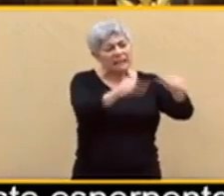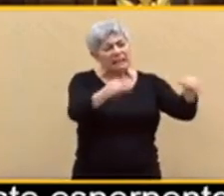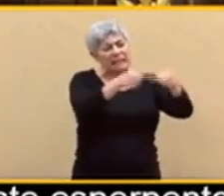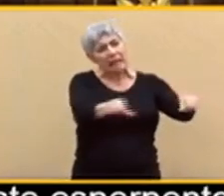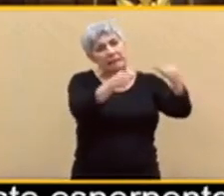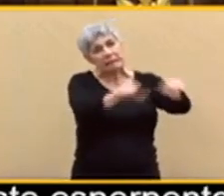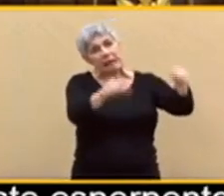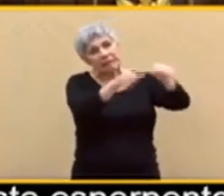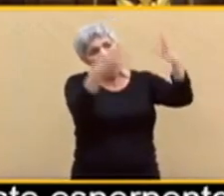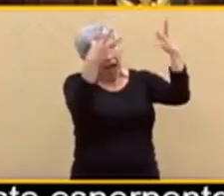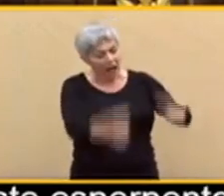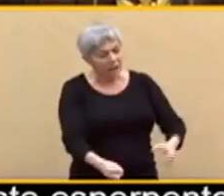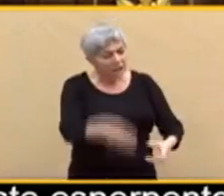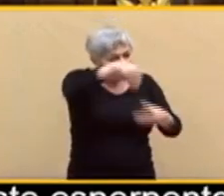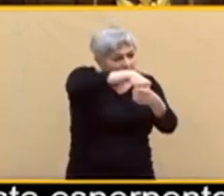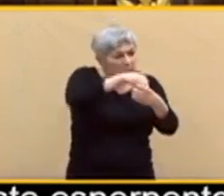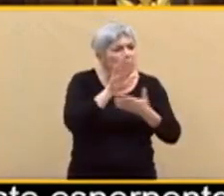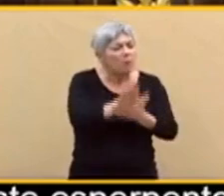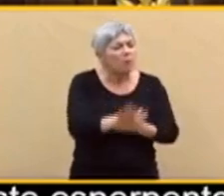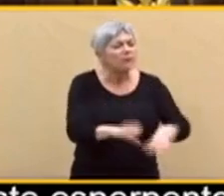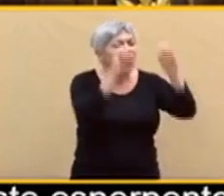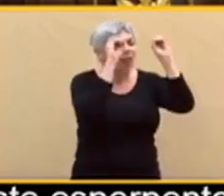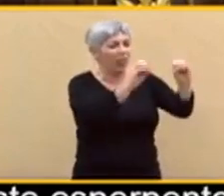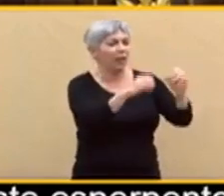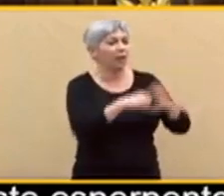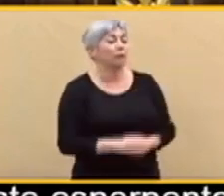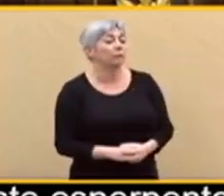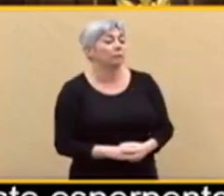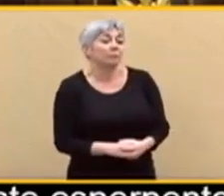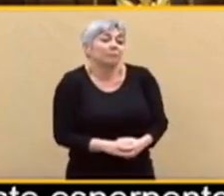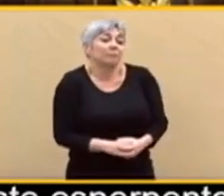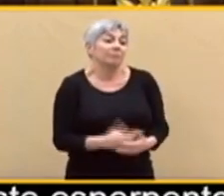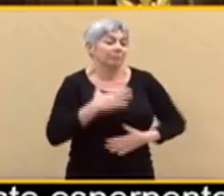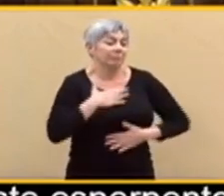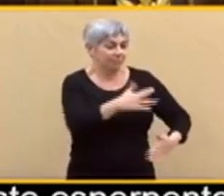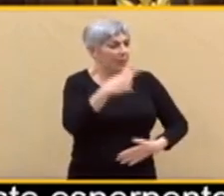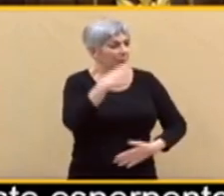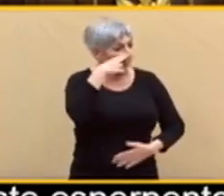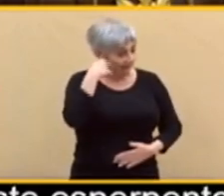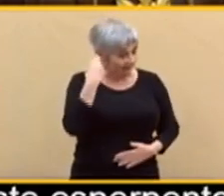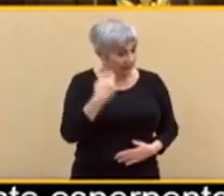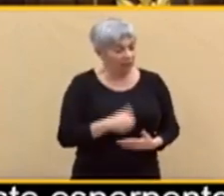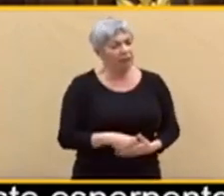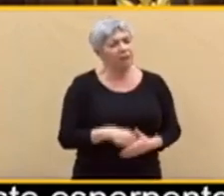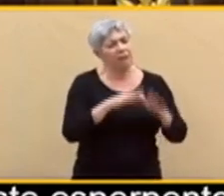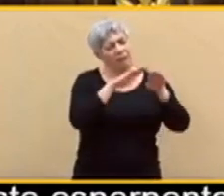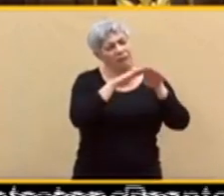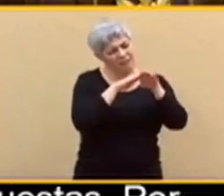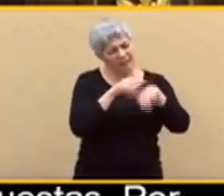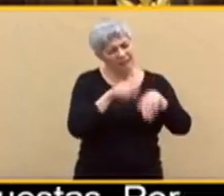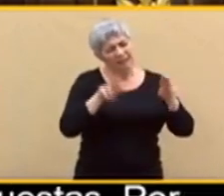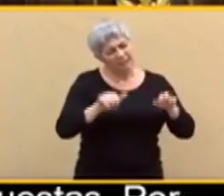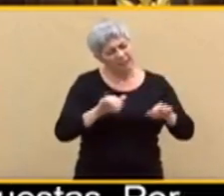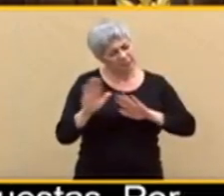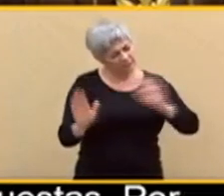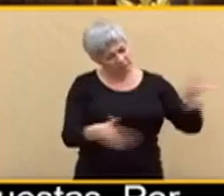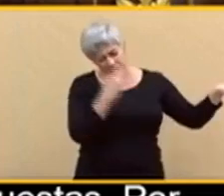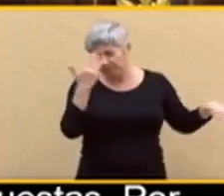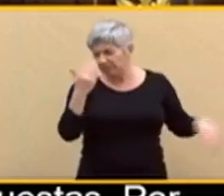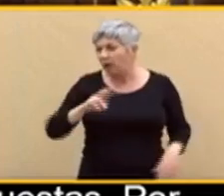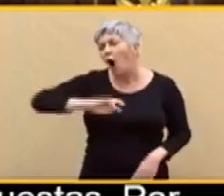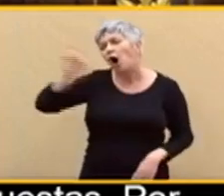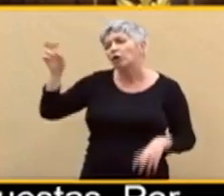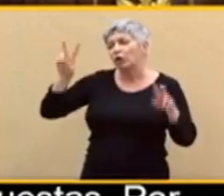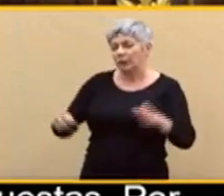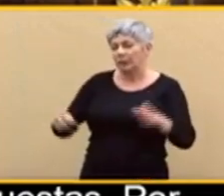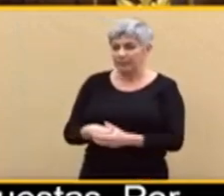Por tanto, señora Abascal, pasemos esto y a otra cosa mariposa. Y al Gobierno,